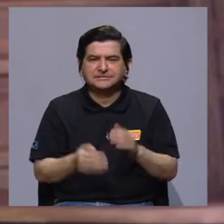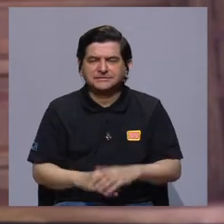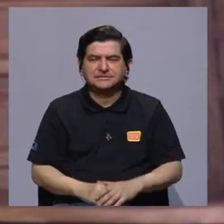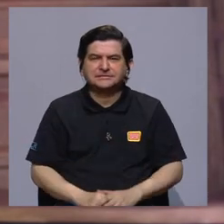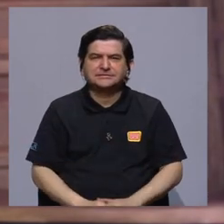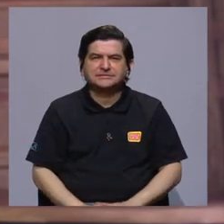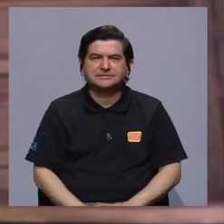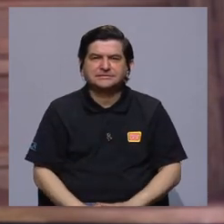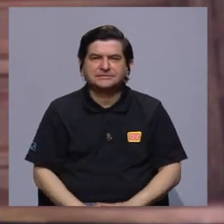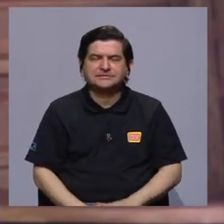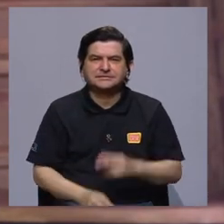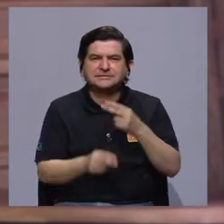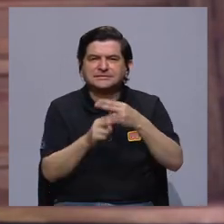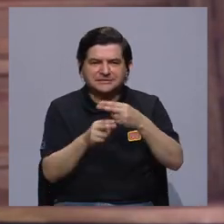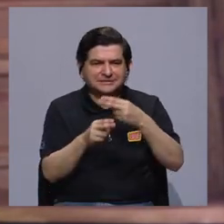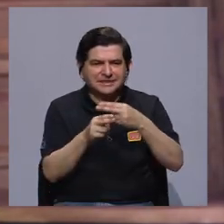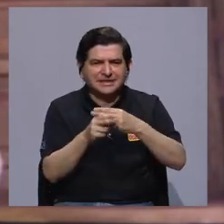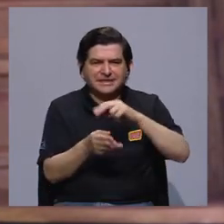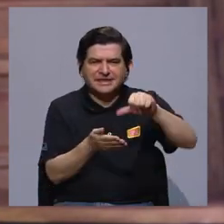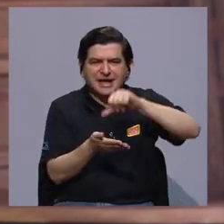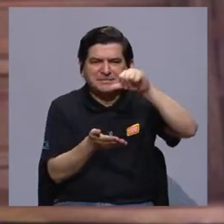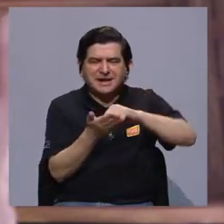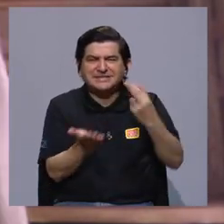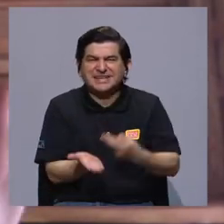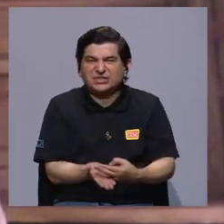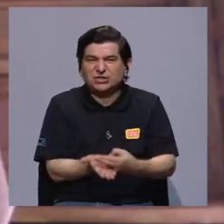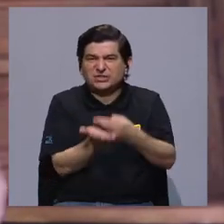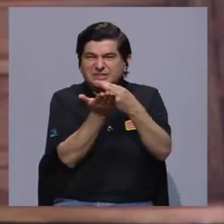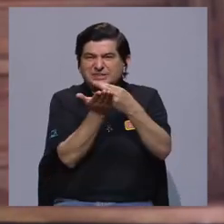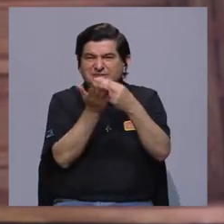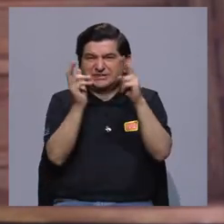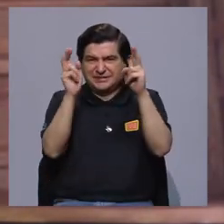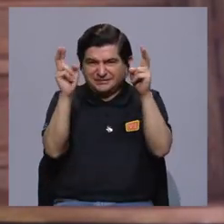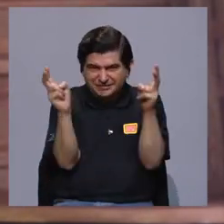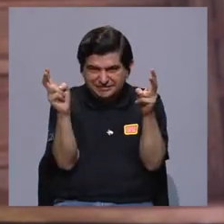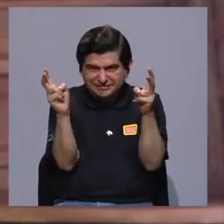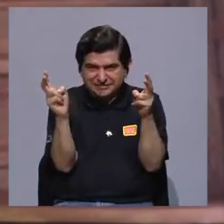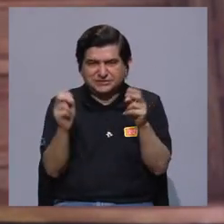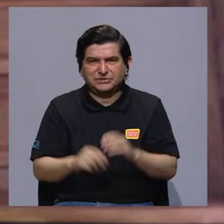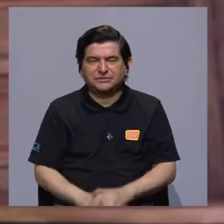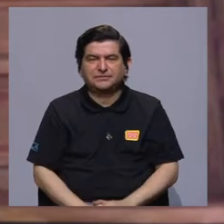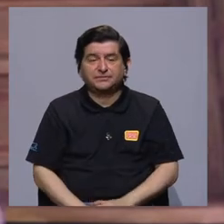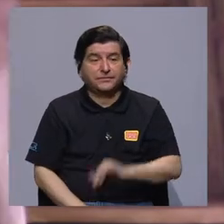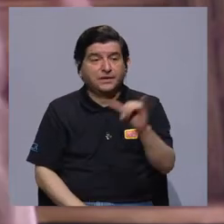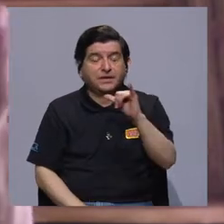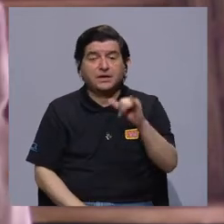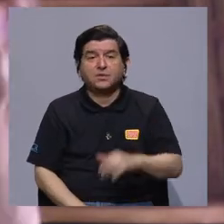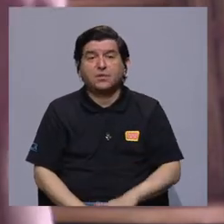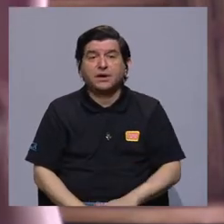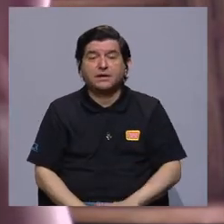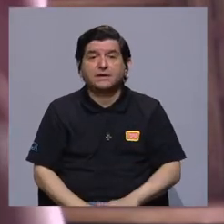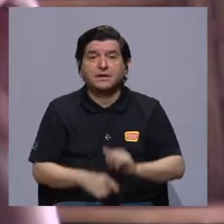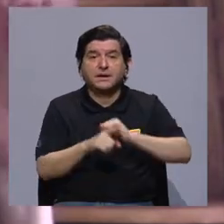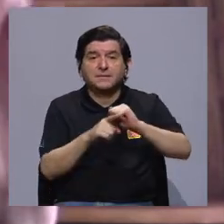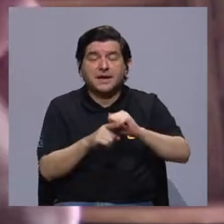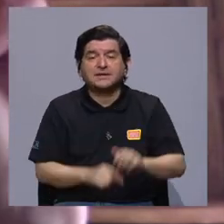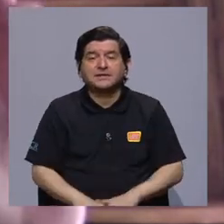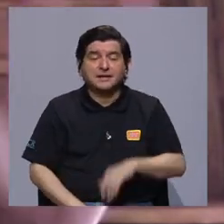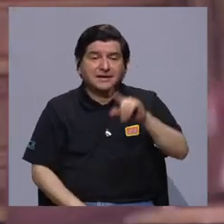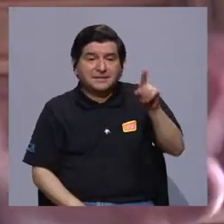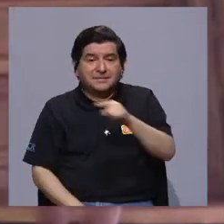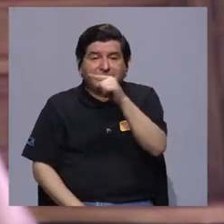se les llama como centros de rehabilitación y donde también hacen prácticas de